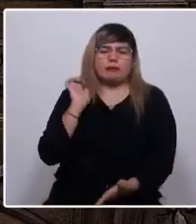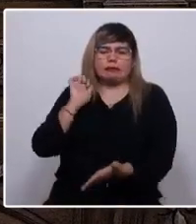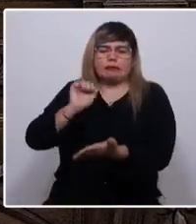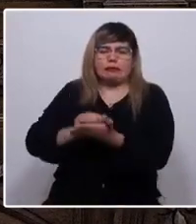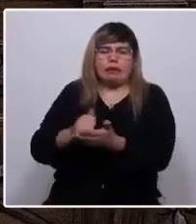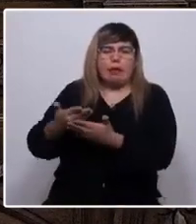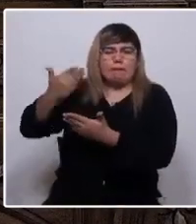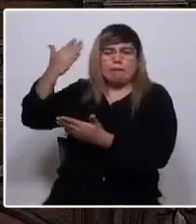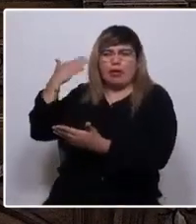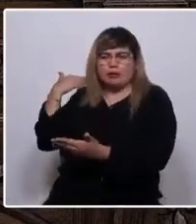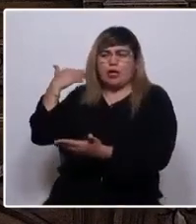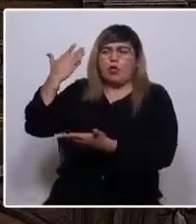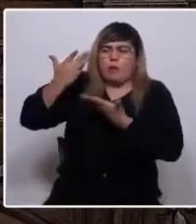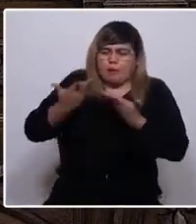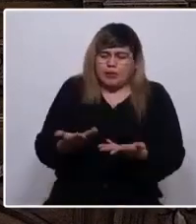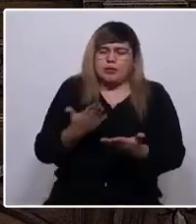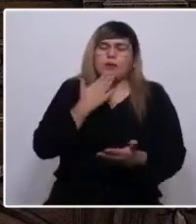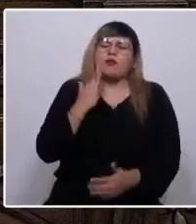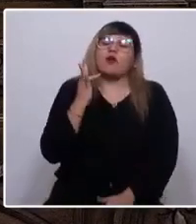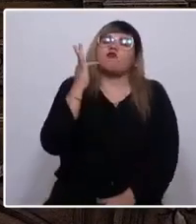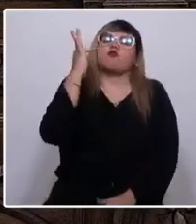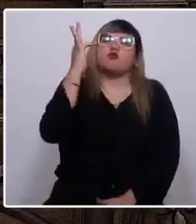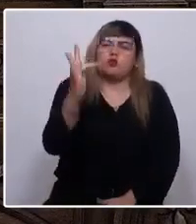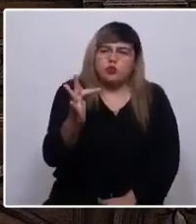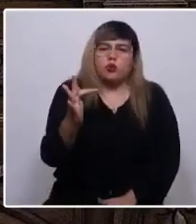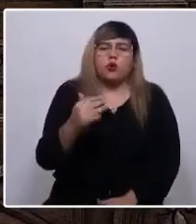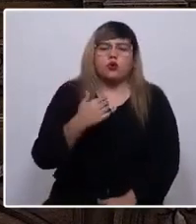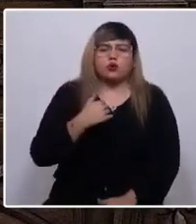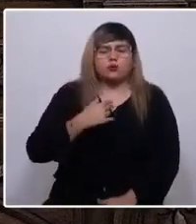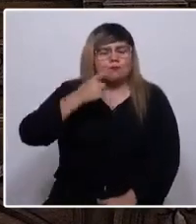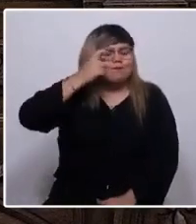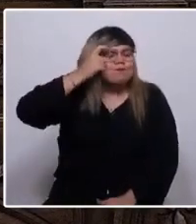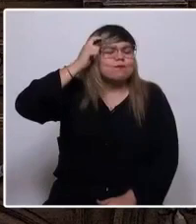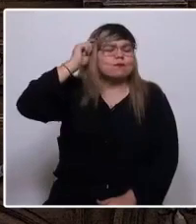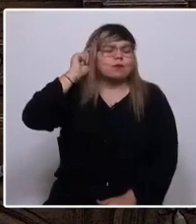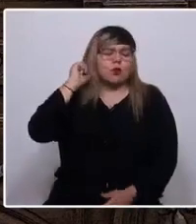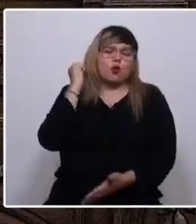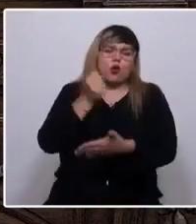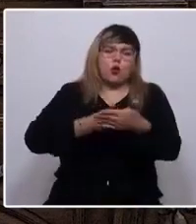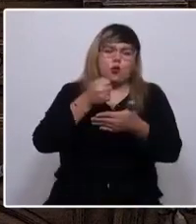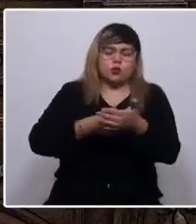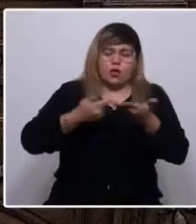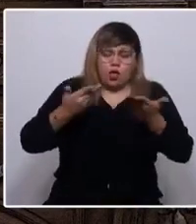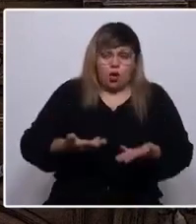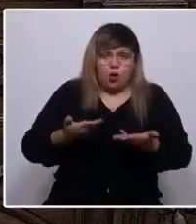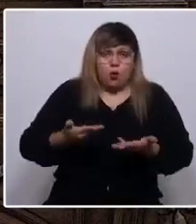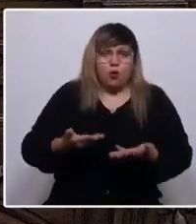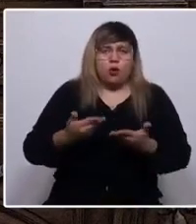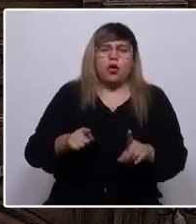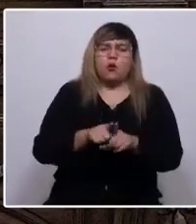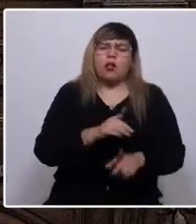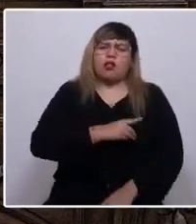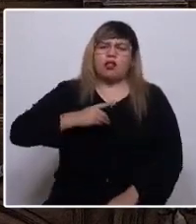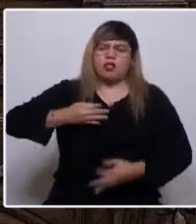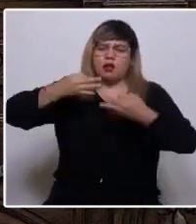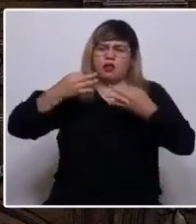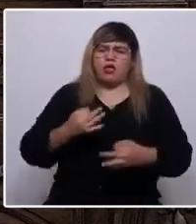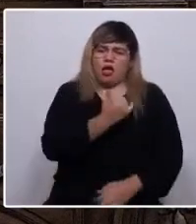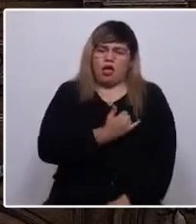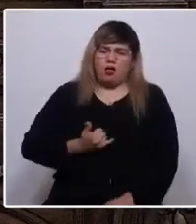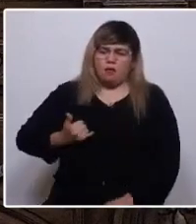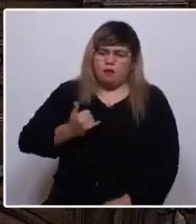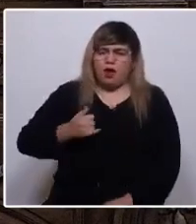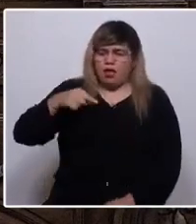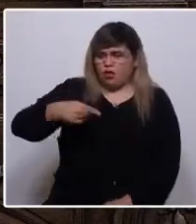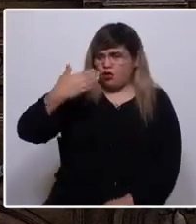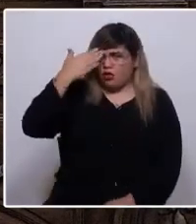pasado, el presente y también en el futuro. Estoy consciente de nuestra lucha de hoy, es la dignidad de los aymaras de ayer y de